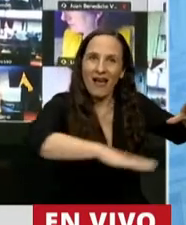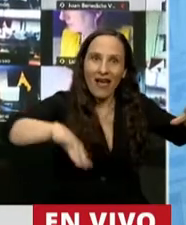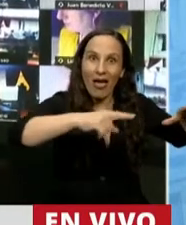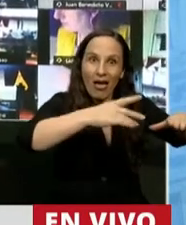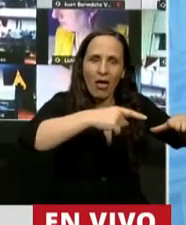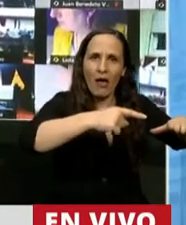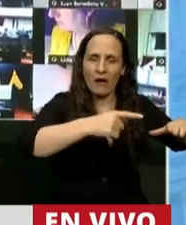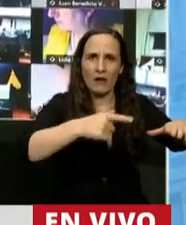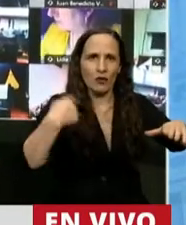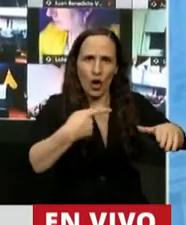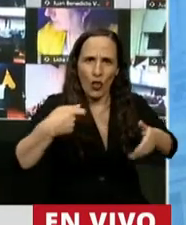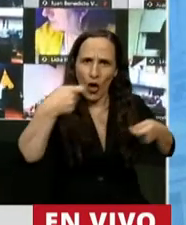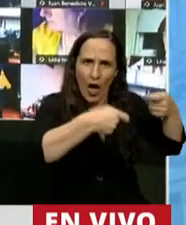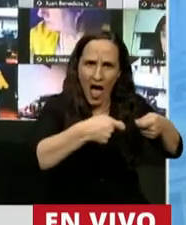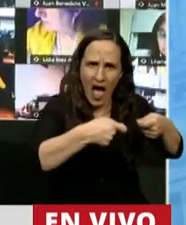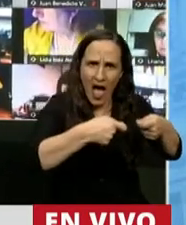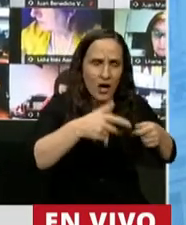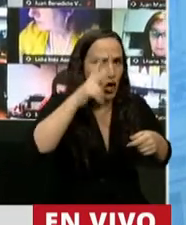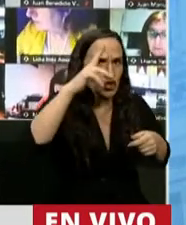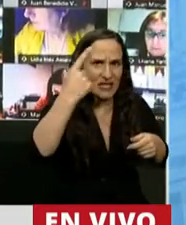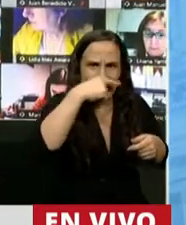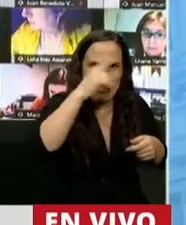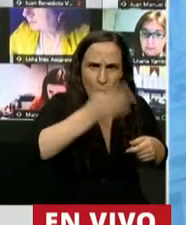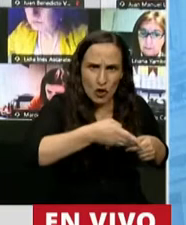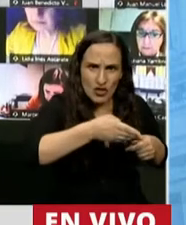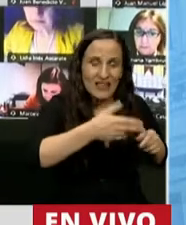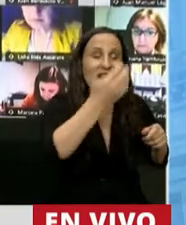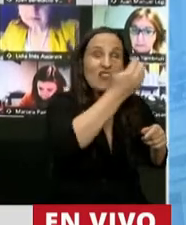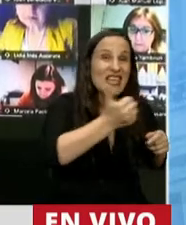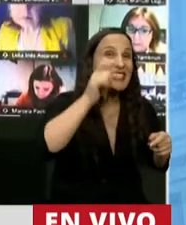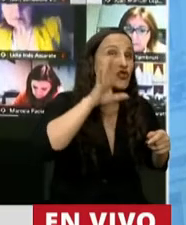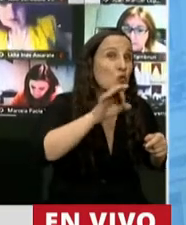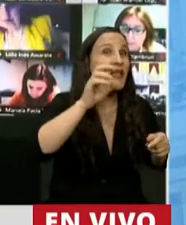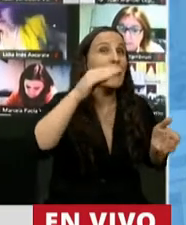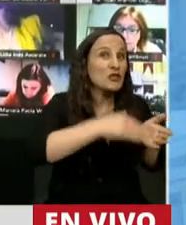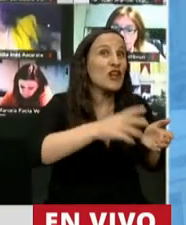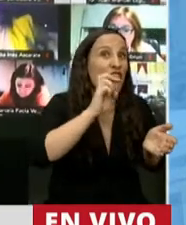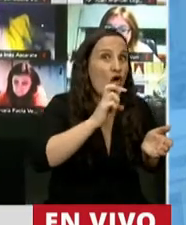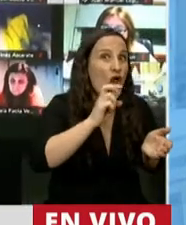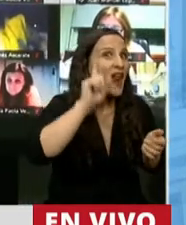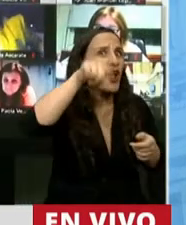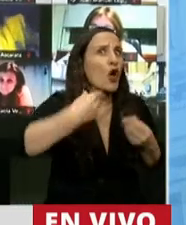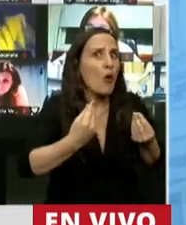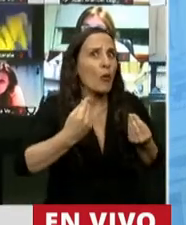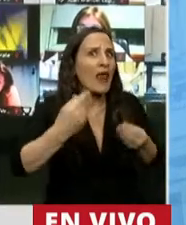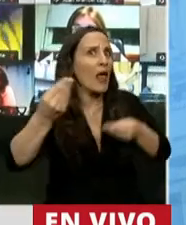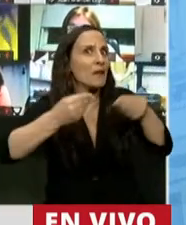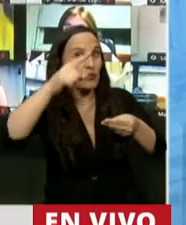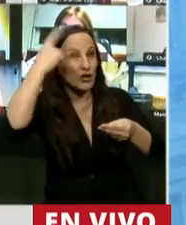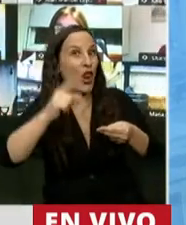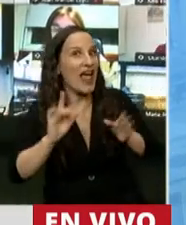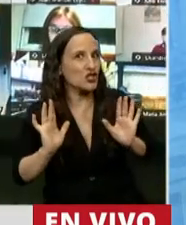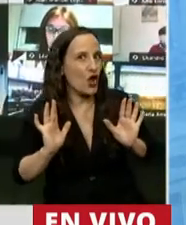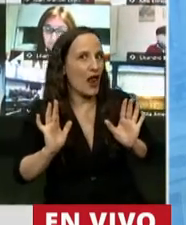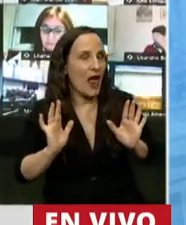de dólares. El 87% de esos 650 millones de dólares se pagaron con el presupuesto nacional. Mientras,